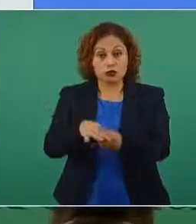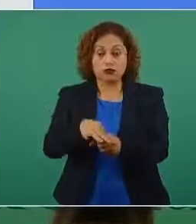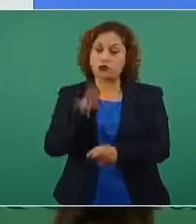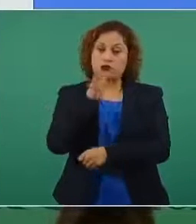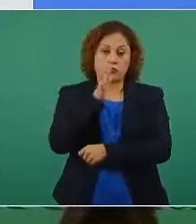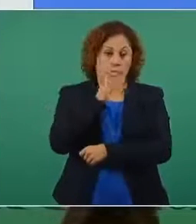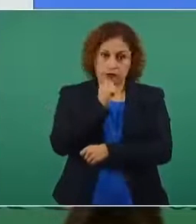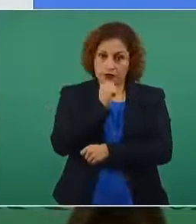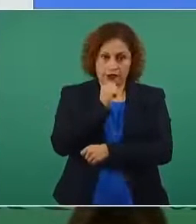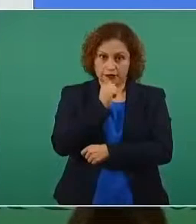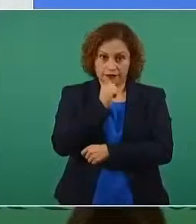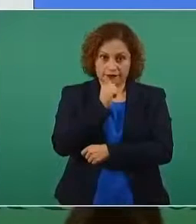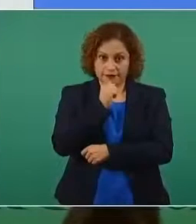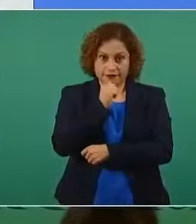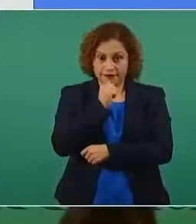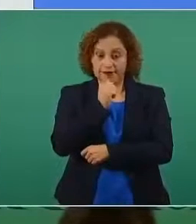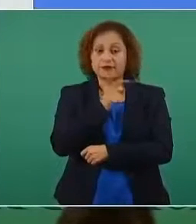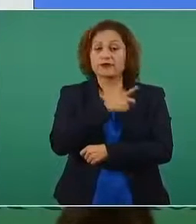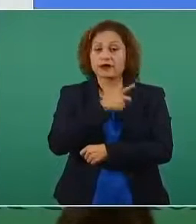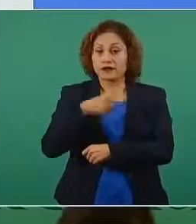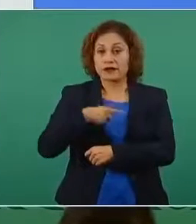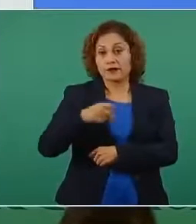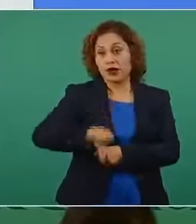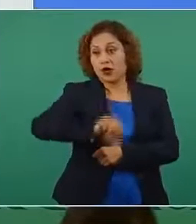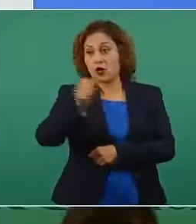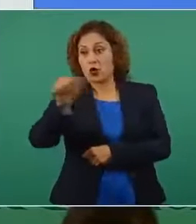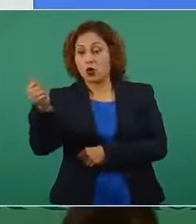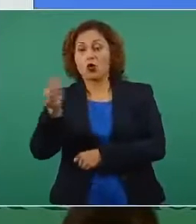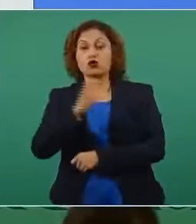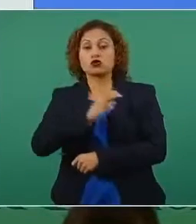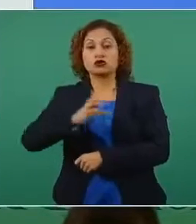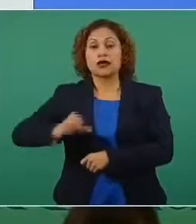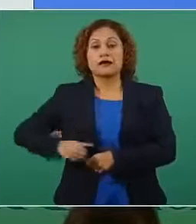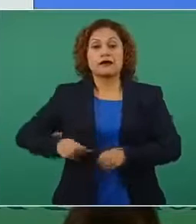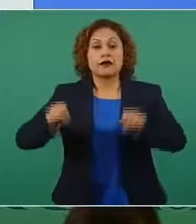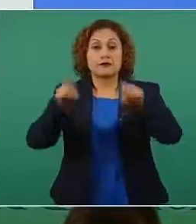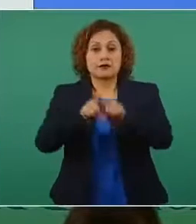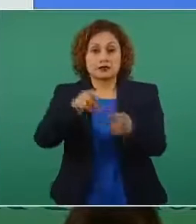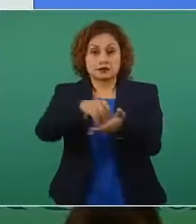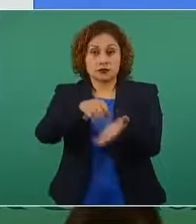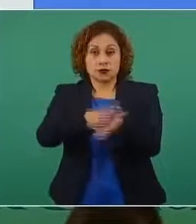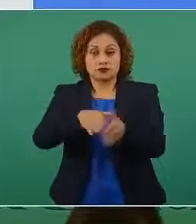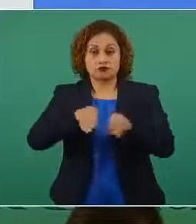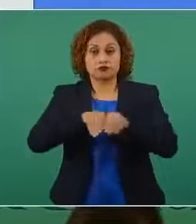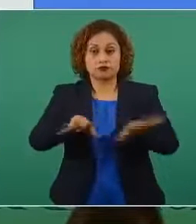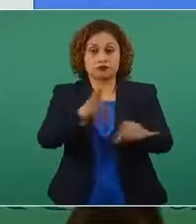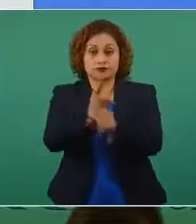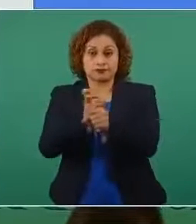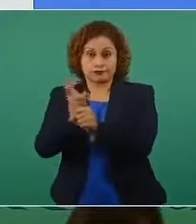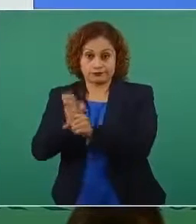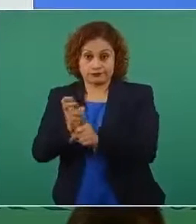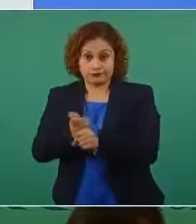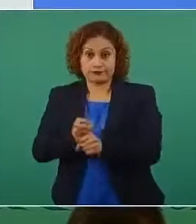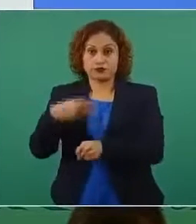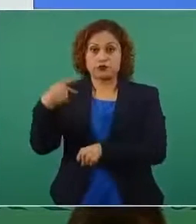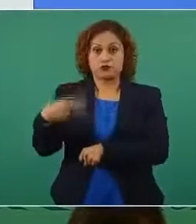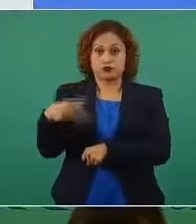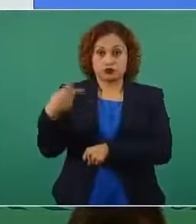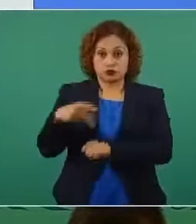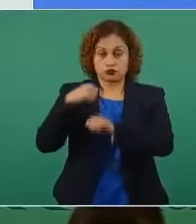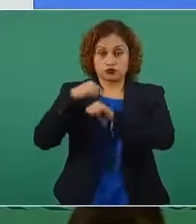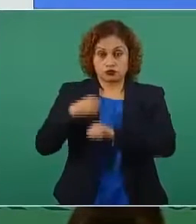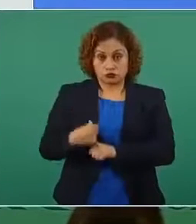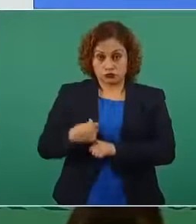que se verifiquen en virtud de la convocatoria que él expidiera esta disposición